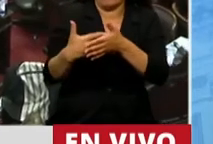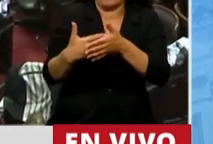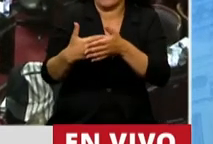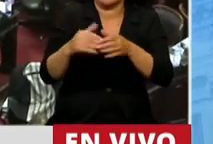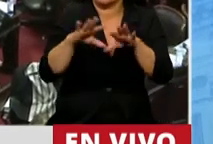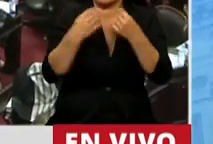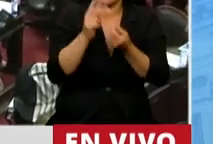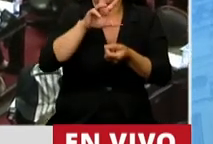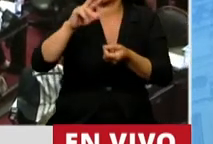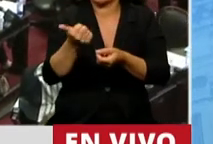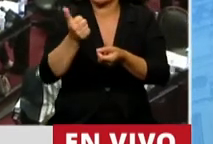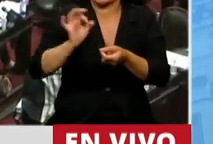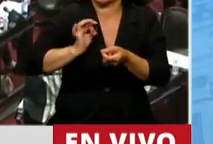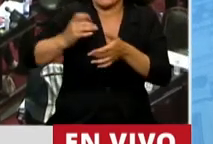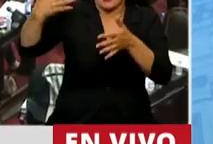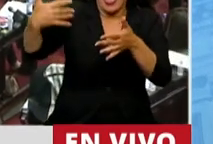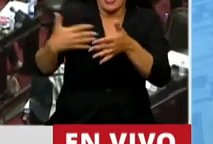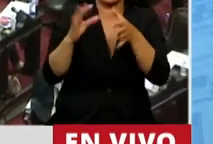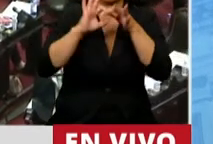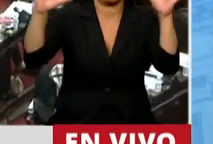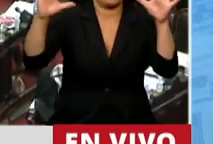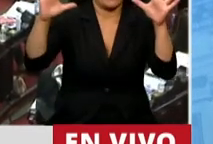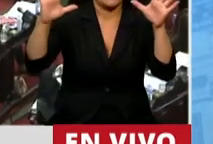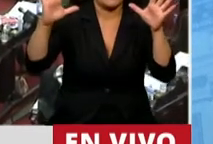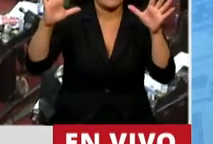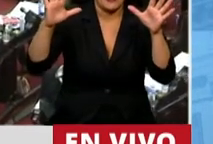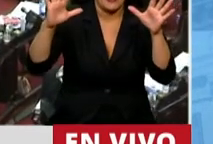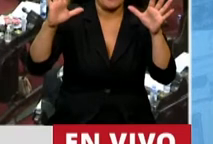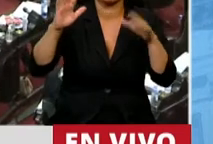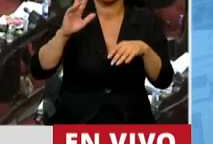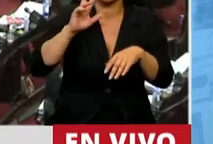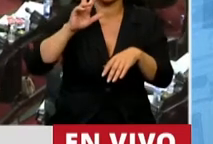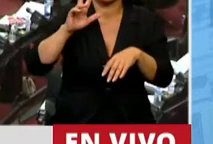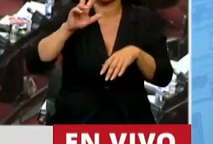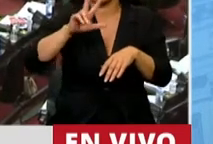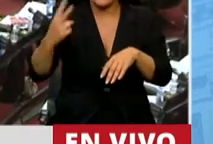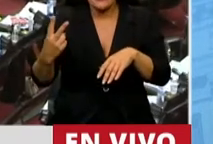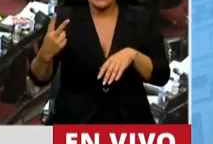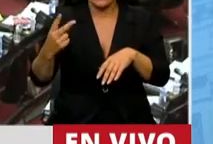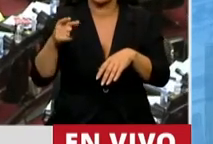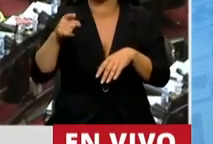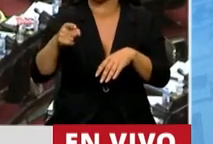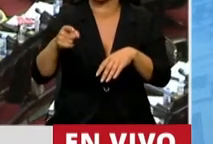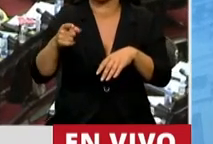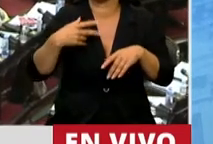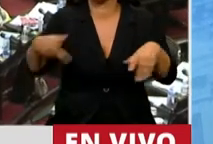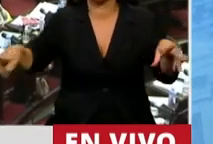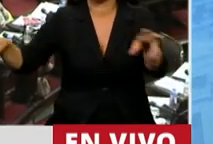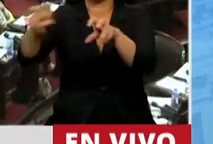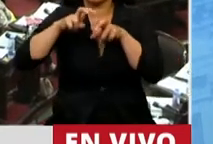de los 36 años de vida democrática, 32 de ellos tuvimos déficit fiscal.